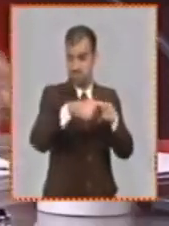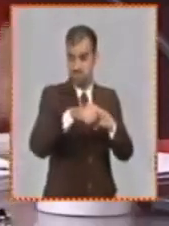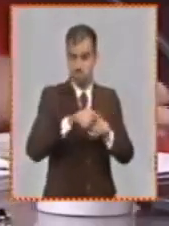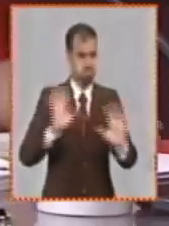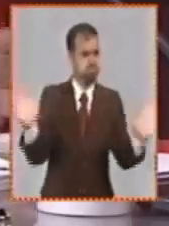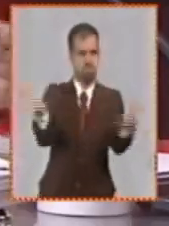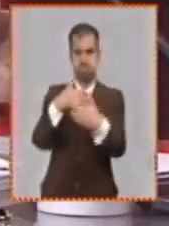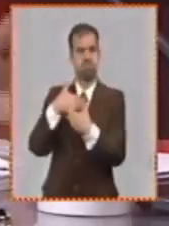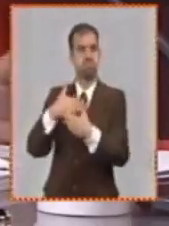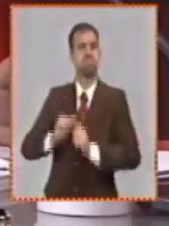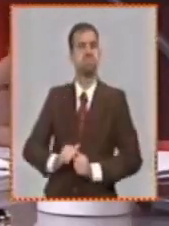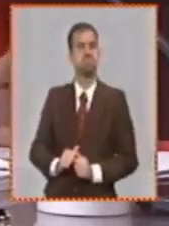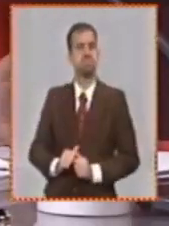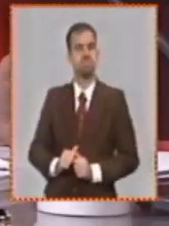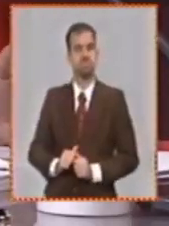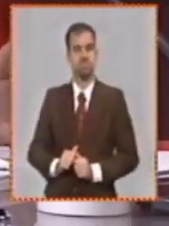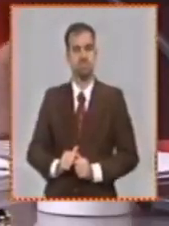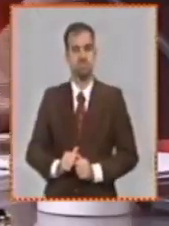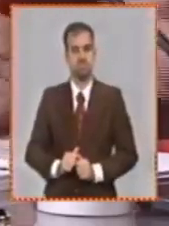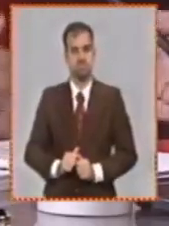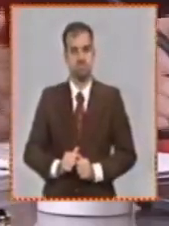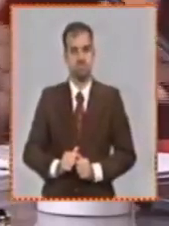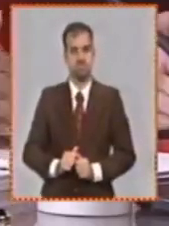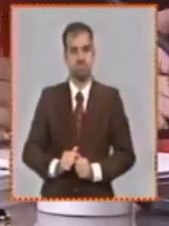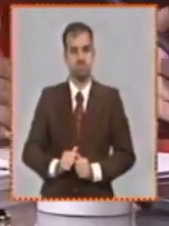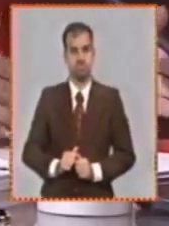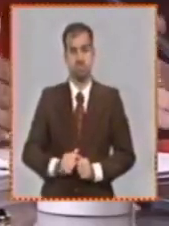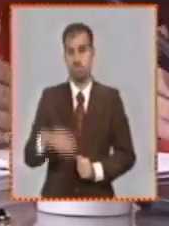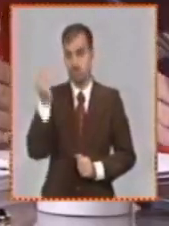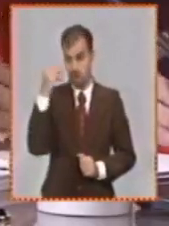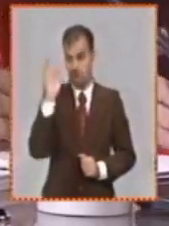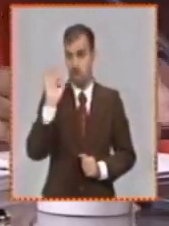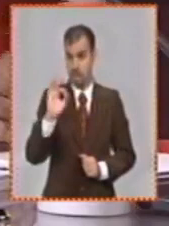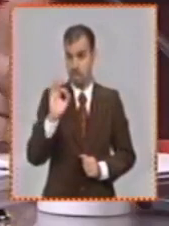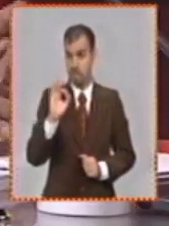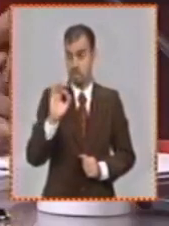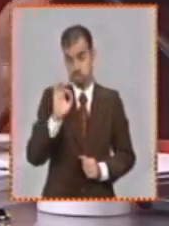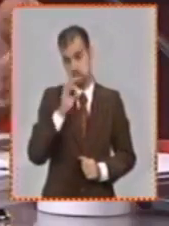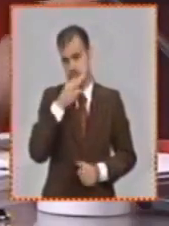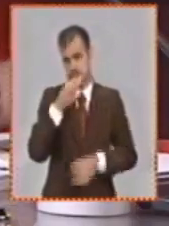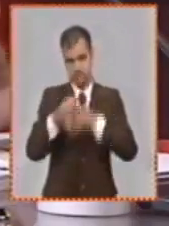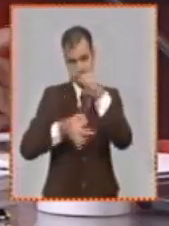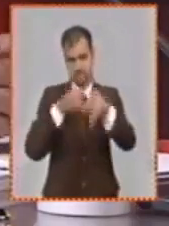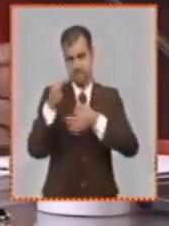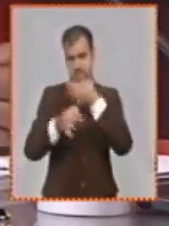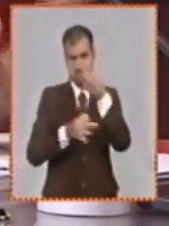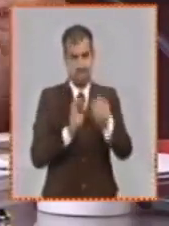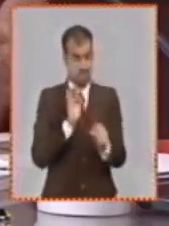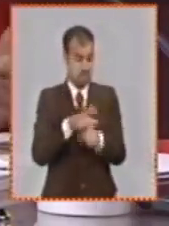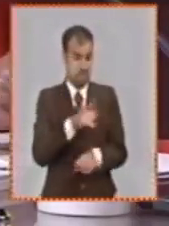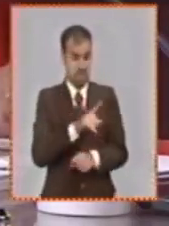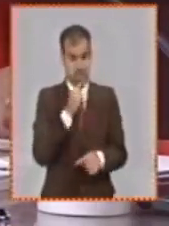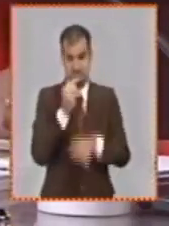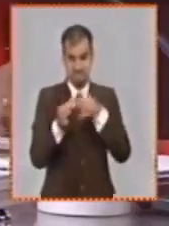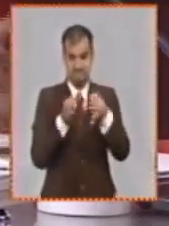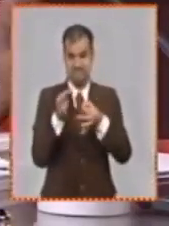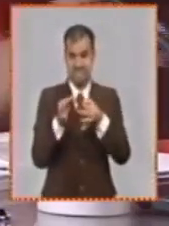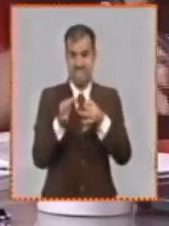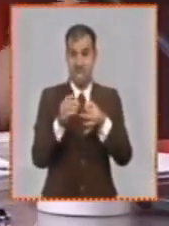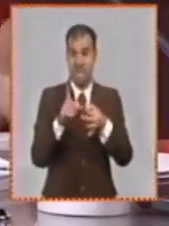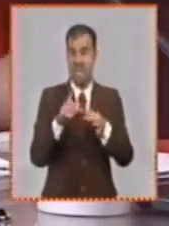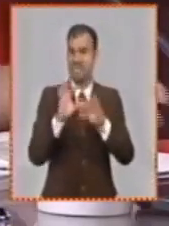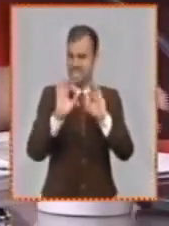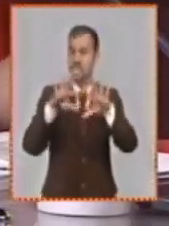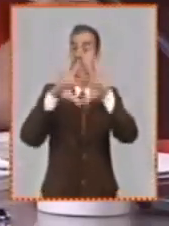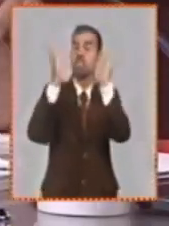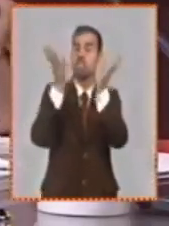esta gama de violaciones con la insatisfacción que mencionaba al inicio de que no estamos detectando todas